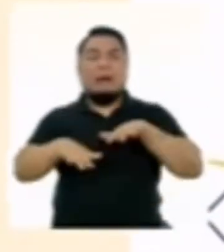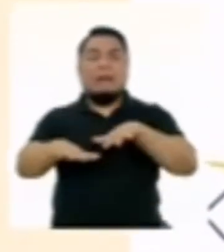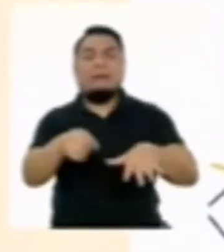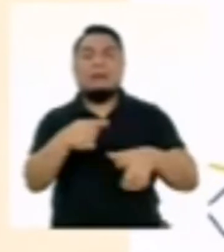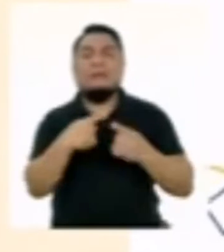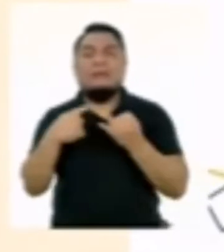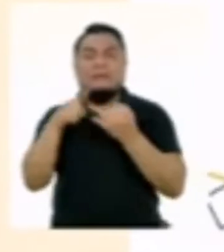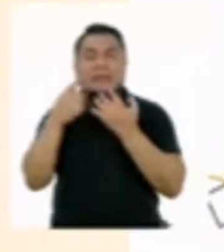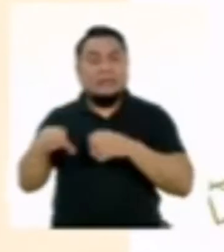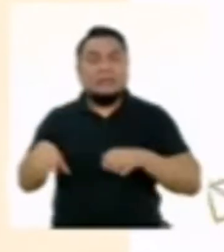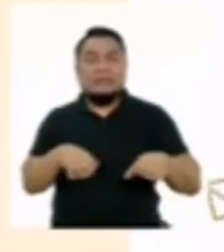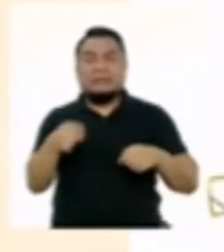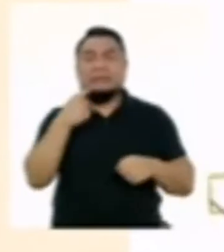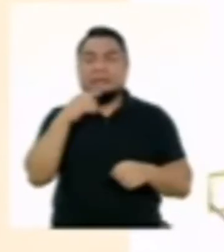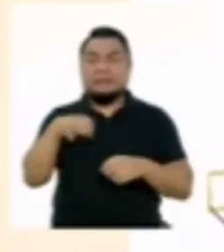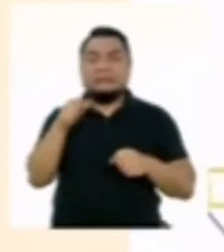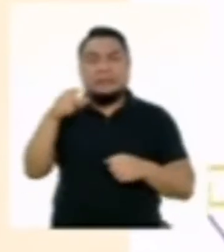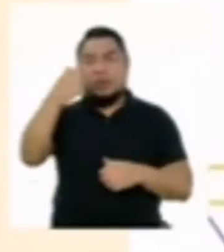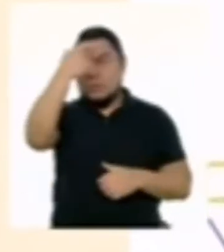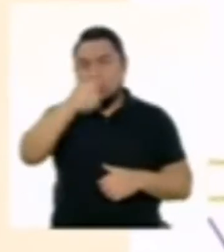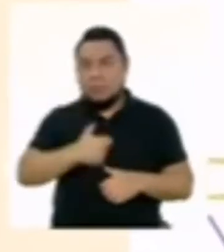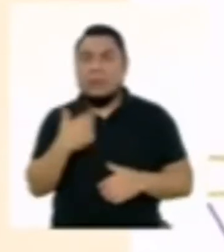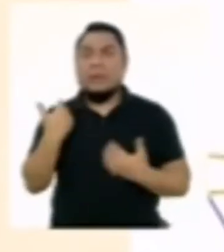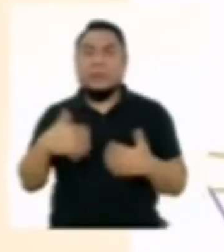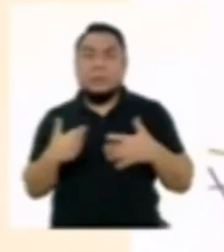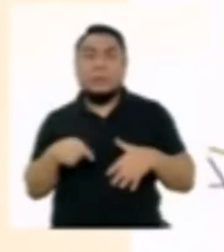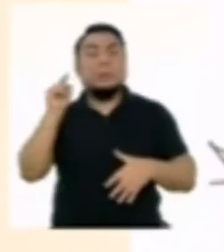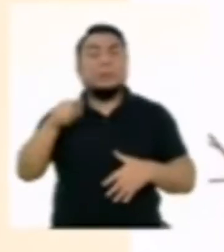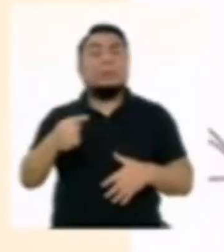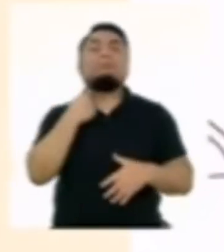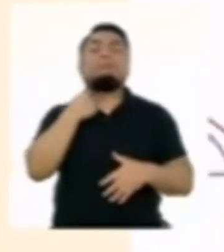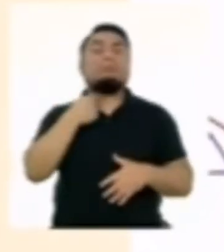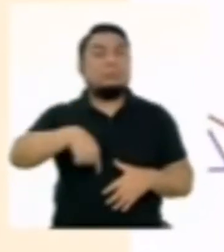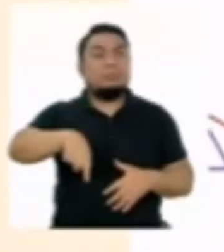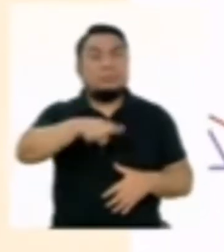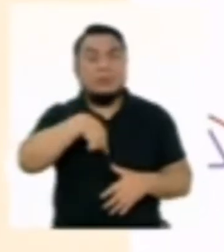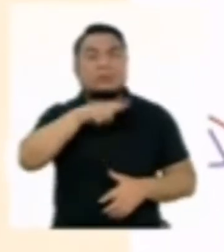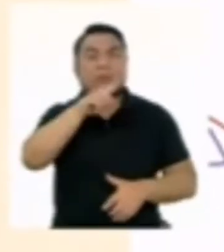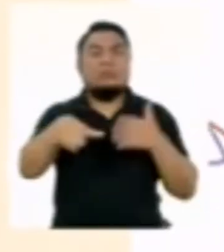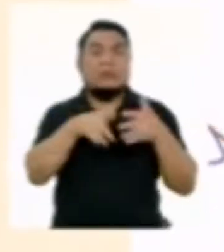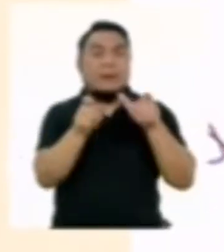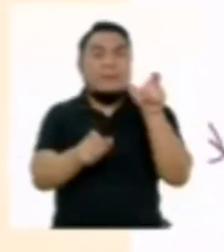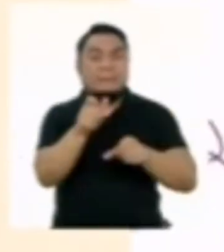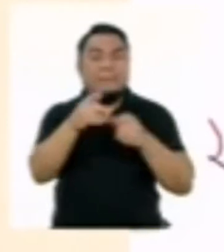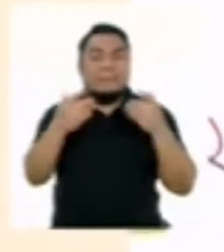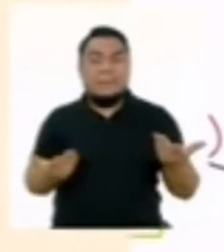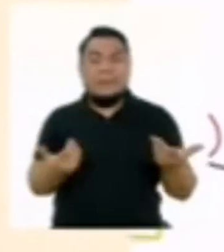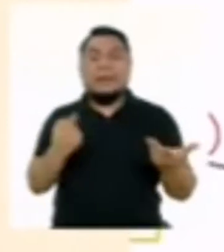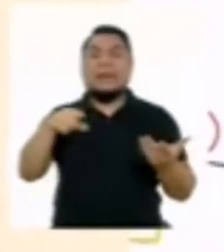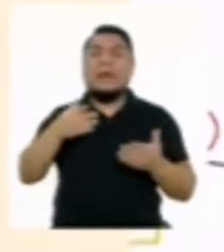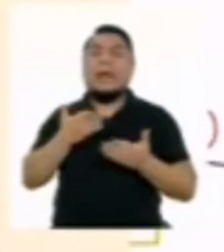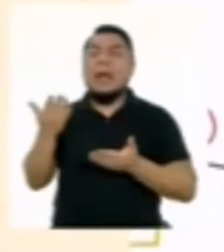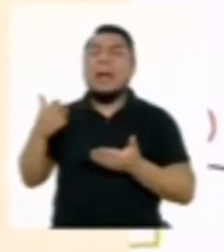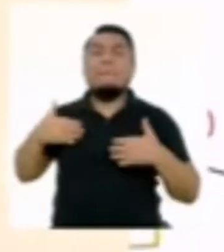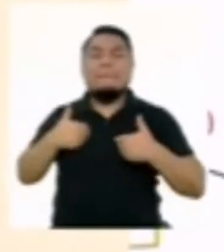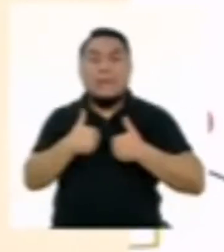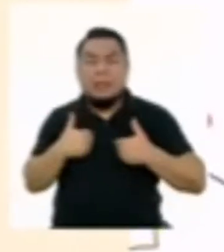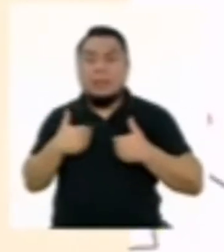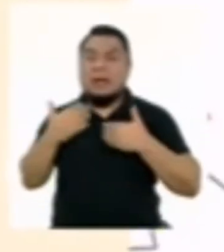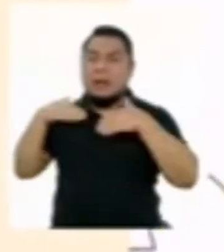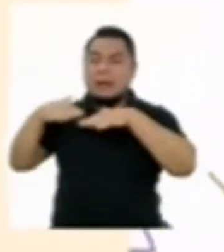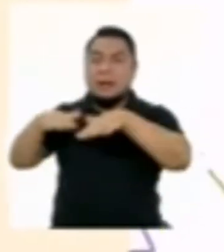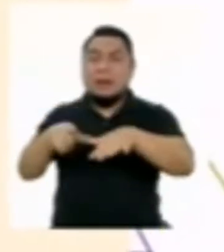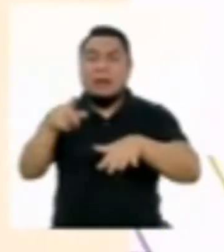y marinas por diversos desechos de la actividad humana. Esto afecta la vida de todas las especies marinas, quienes a veces confunden los desechos